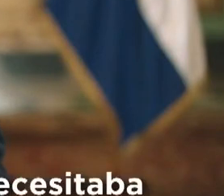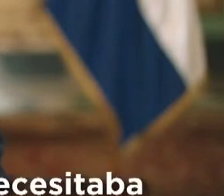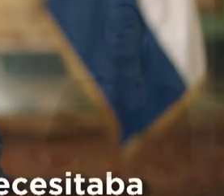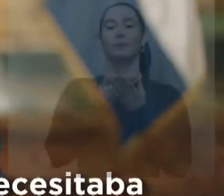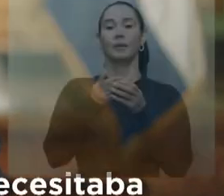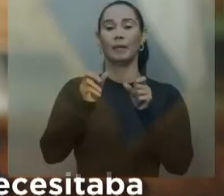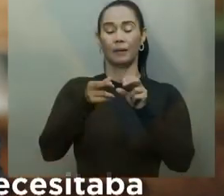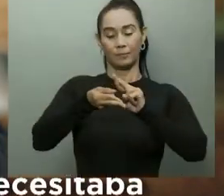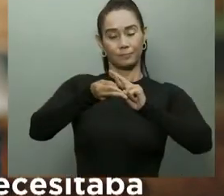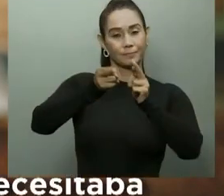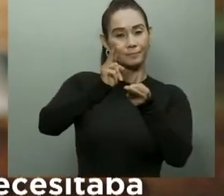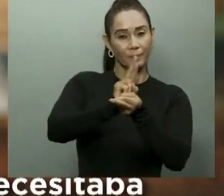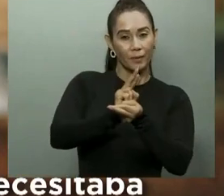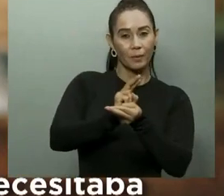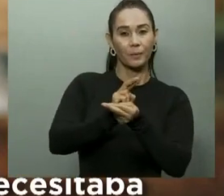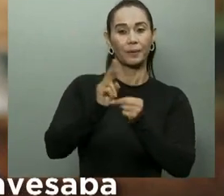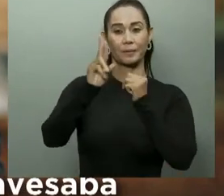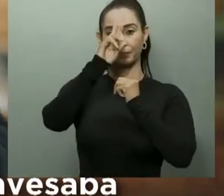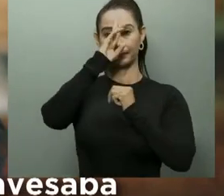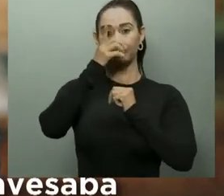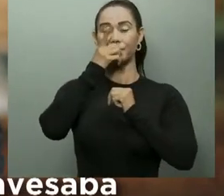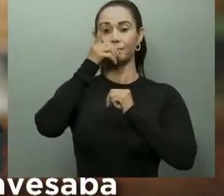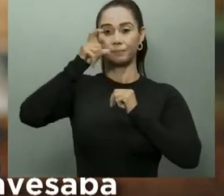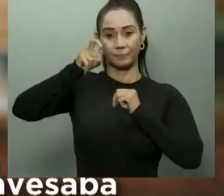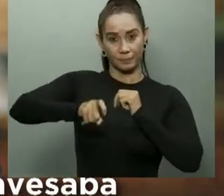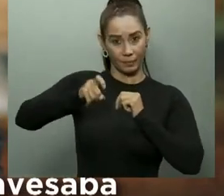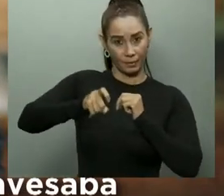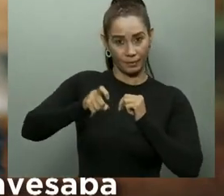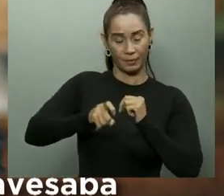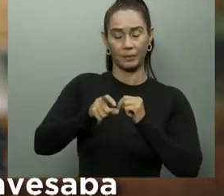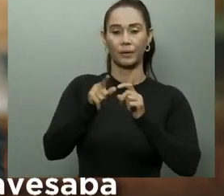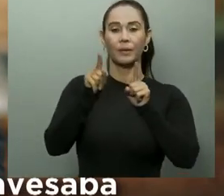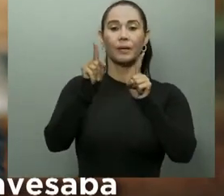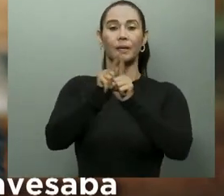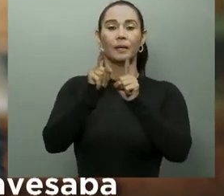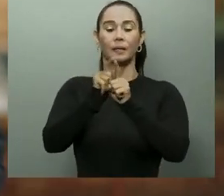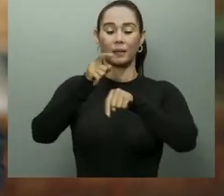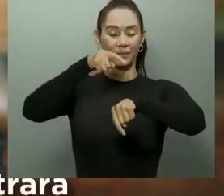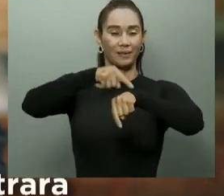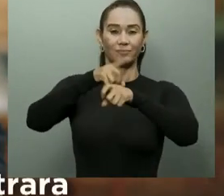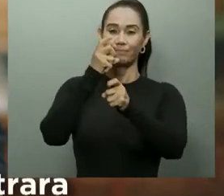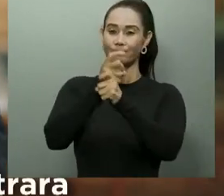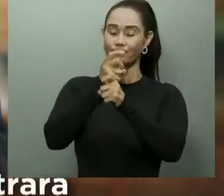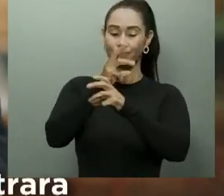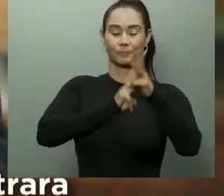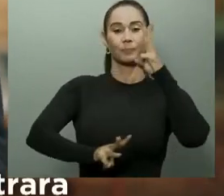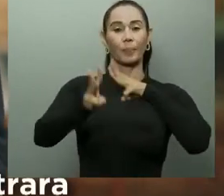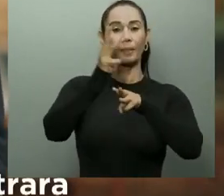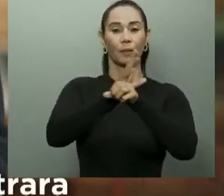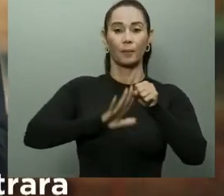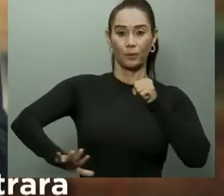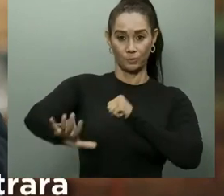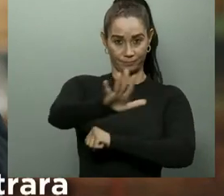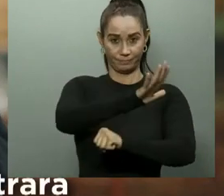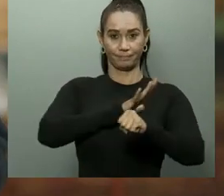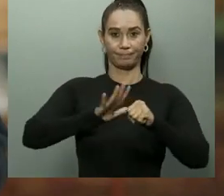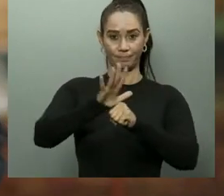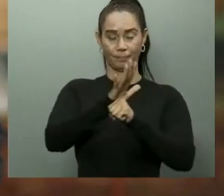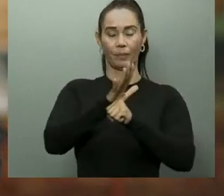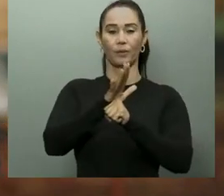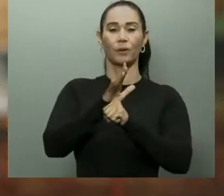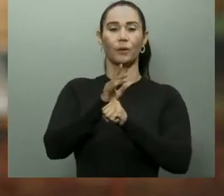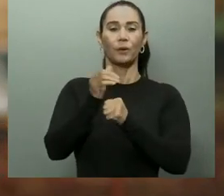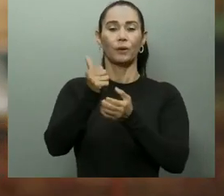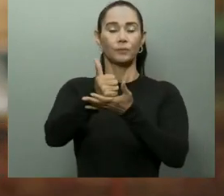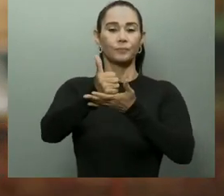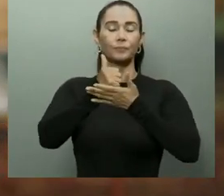grandes reformas que nuestro país necesitaba y la difícil coyuntura que el mundo atravesaba hicieron que nuestro trabajo se centrara en